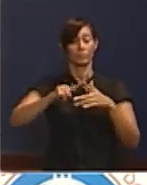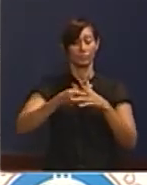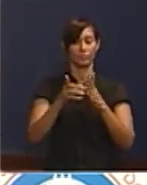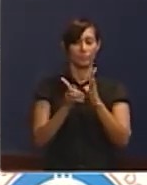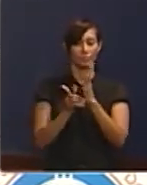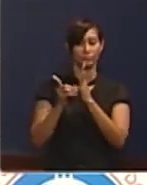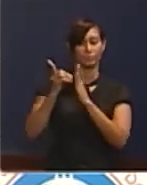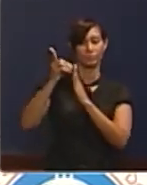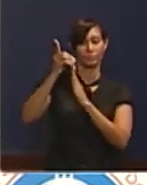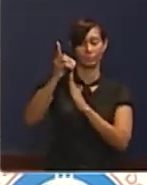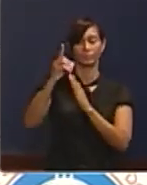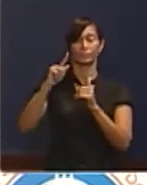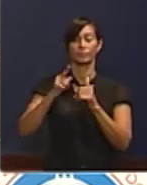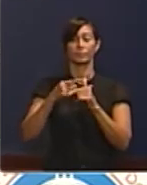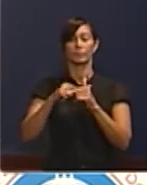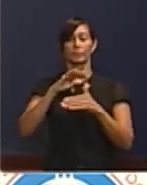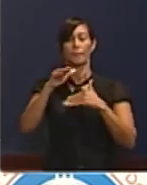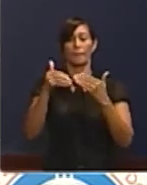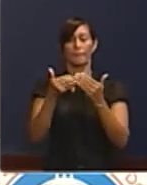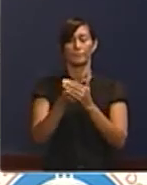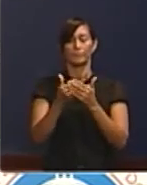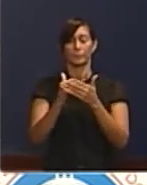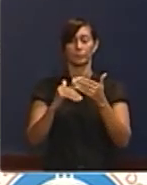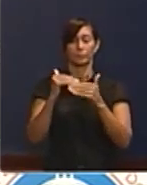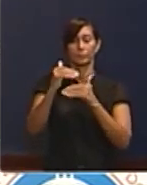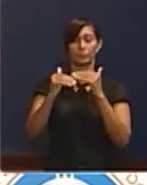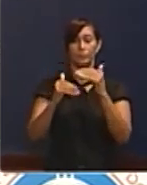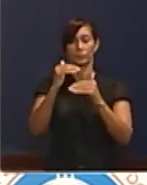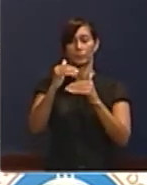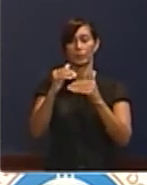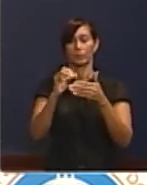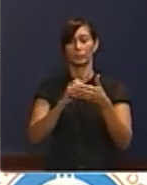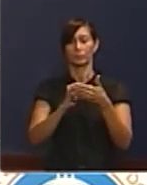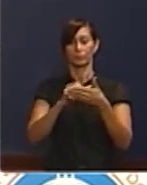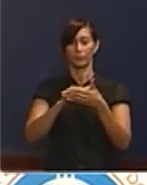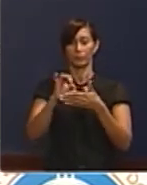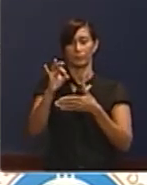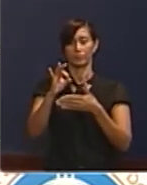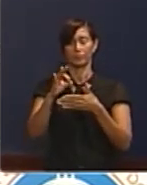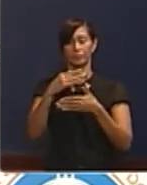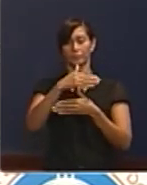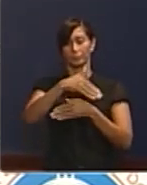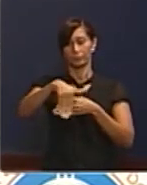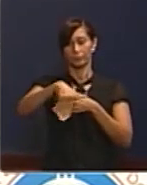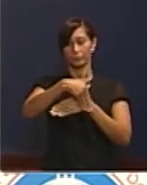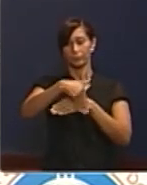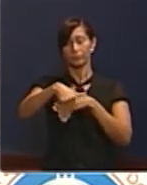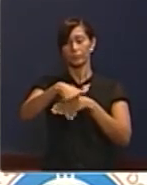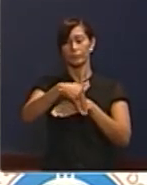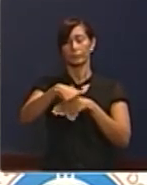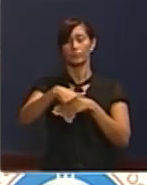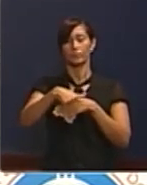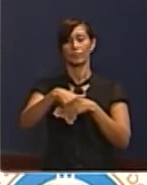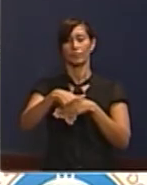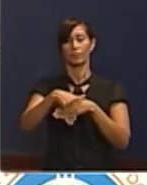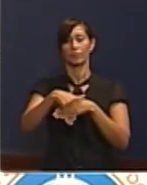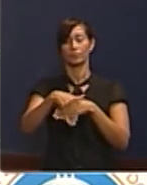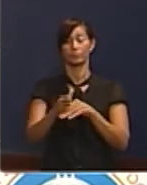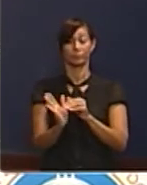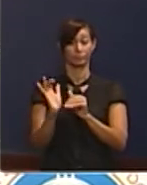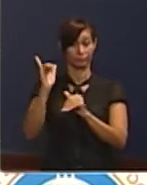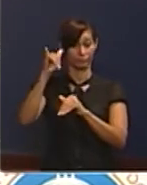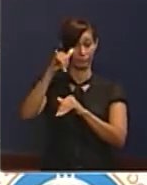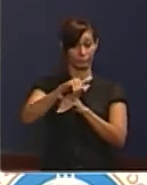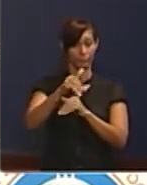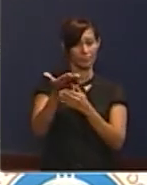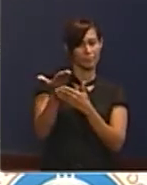desarrollar en la parte... Todas estas dos etapas van hacia la zona fronteriza, porque es ahí donde